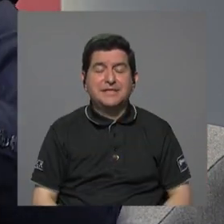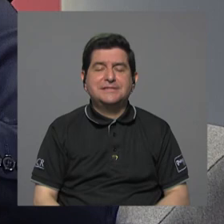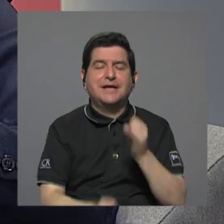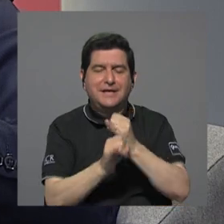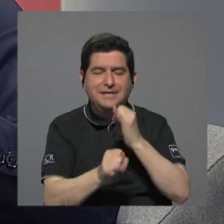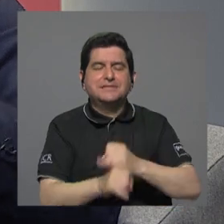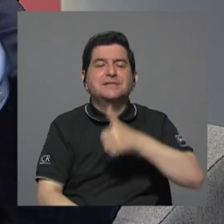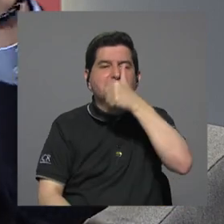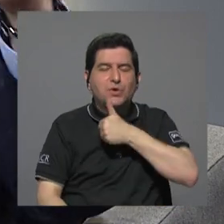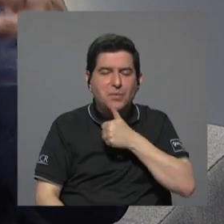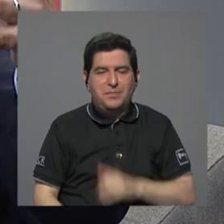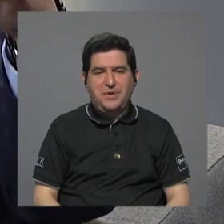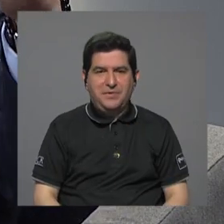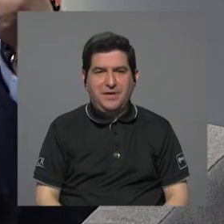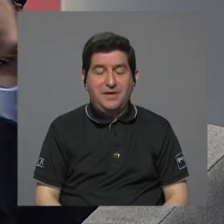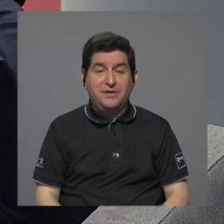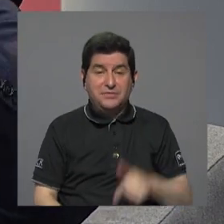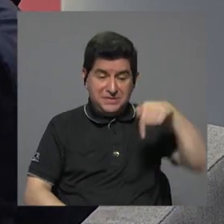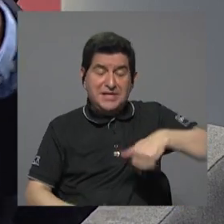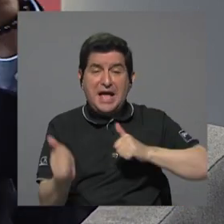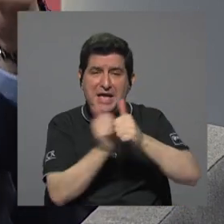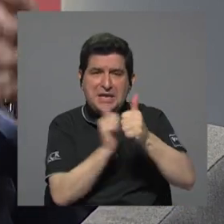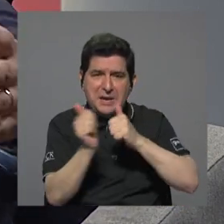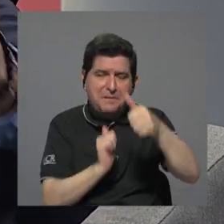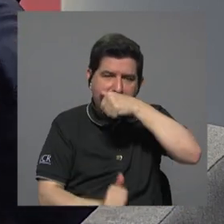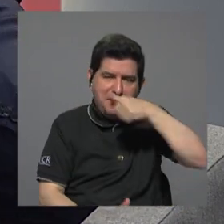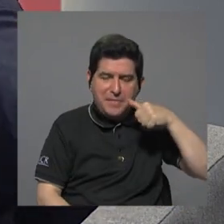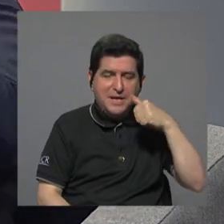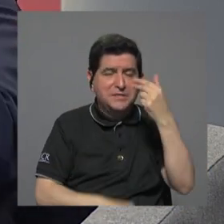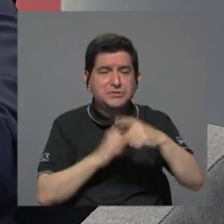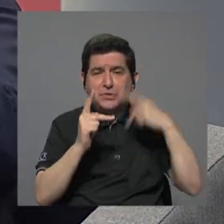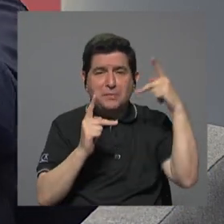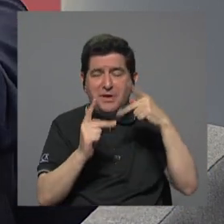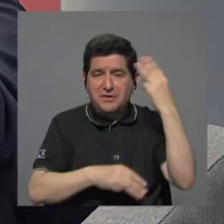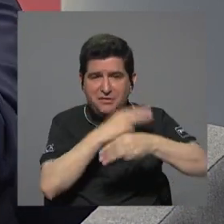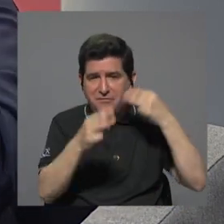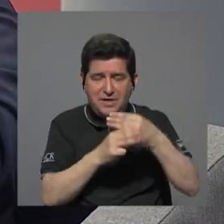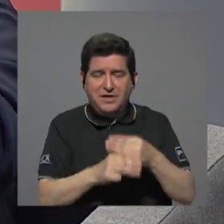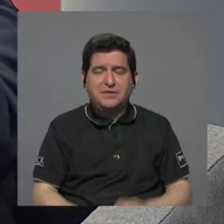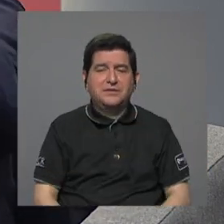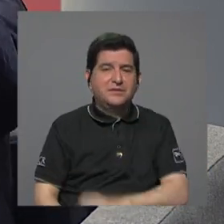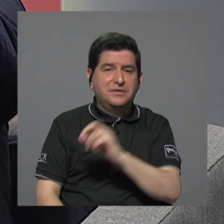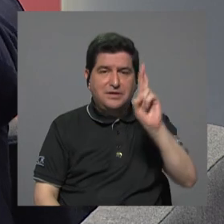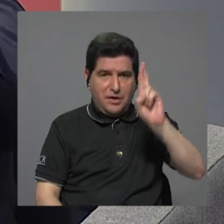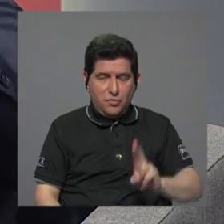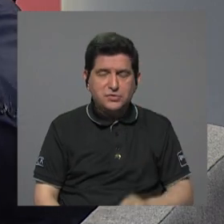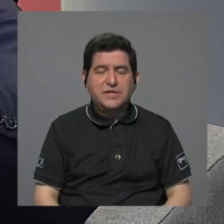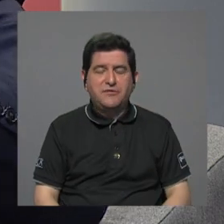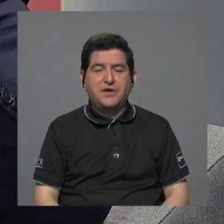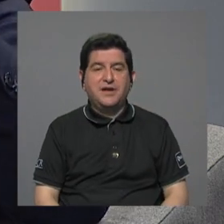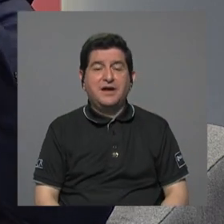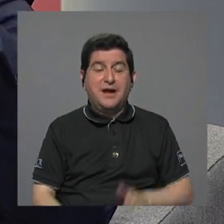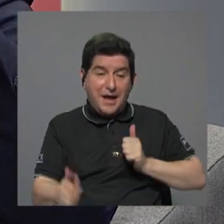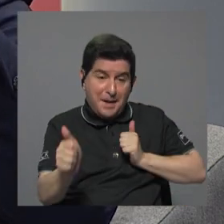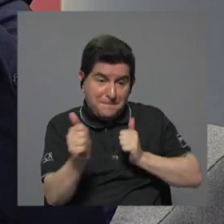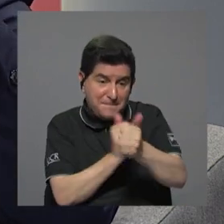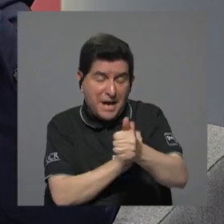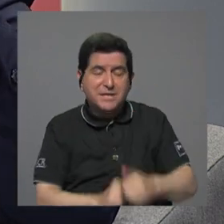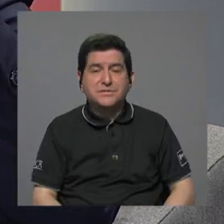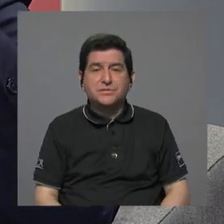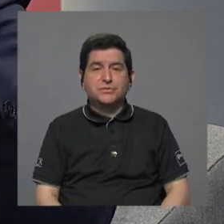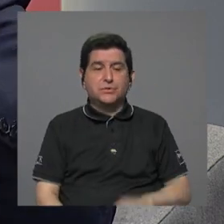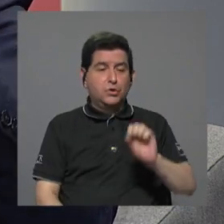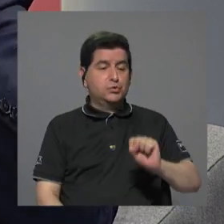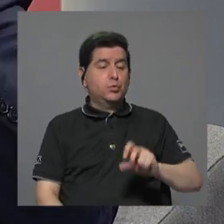que los vigilan y somos el paso de drogas perfecto para el mundo Costa Rica está situado en el pasadizo perfecto entre el sur y el norte y no podemos